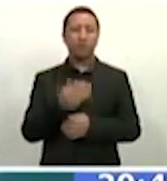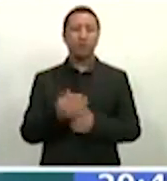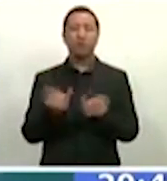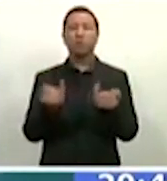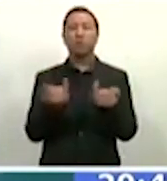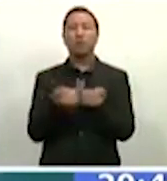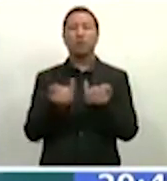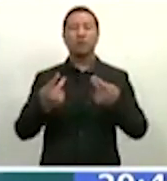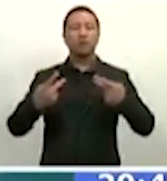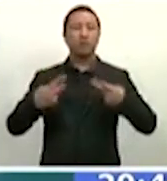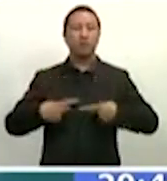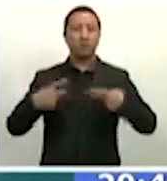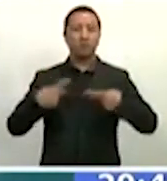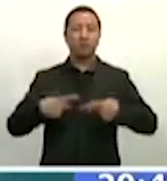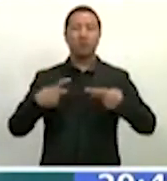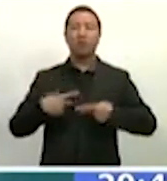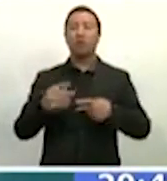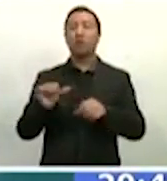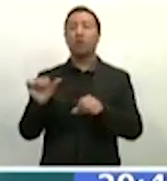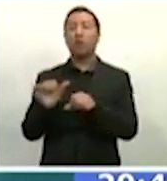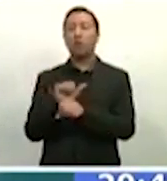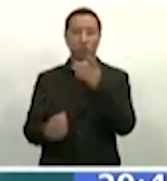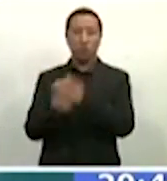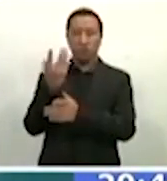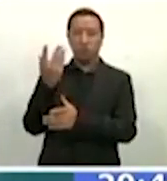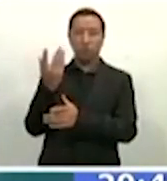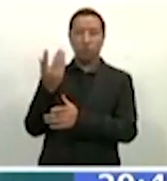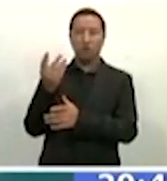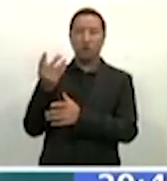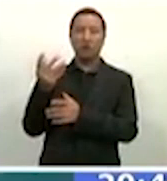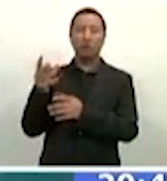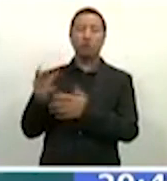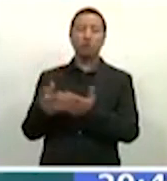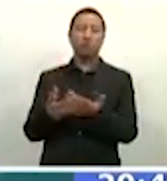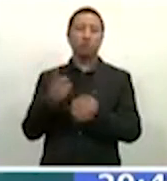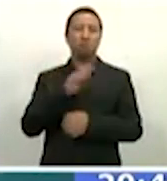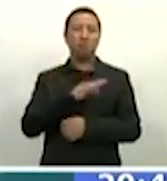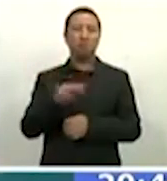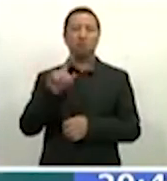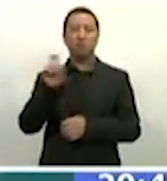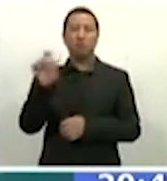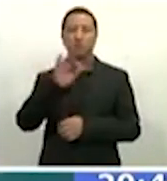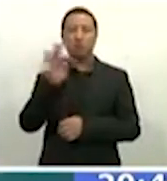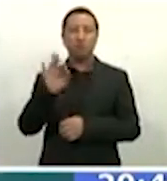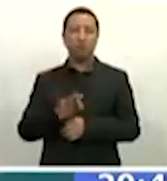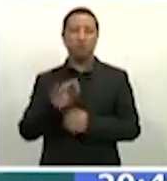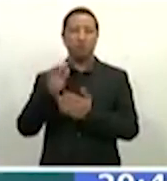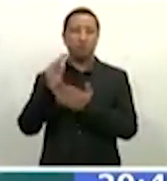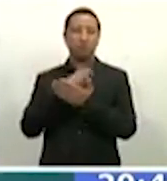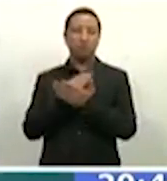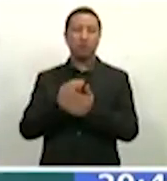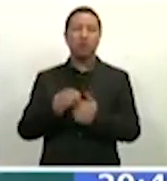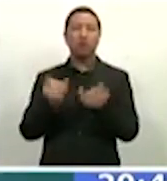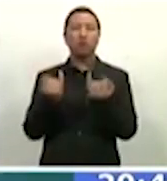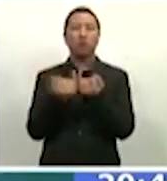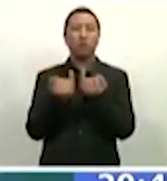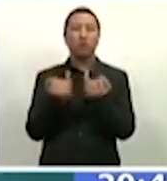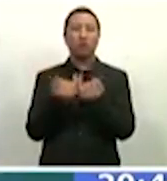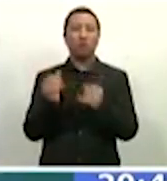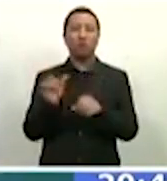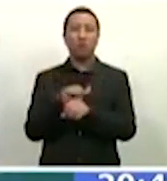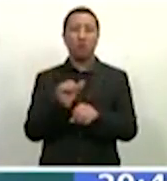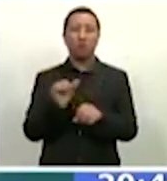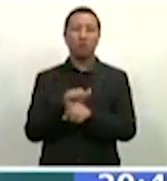aquellas personas que adquieran vehículos nuevos. También tenemos unos estímulos especiales para las arrendadoras, que es una actividad